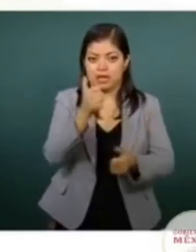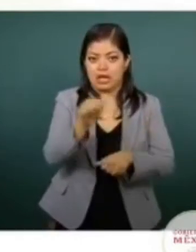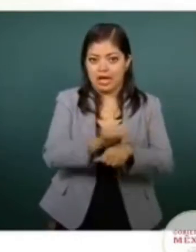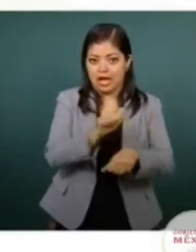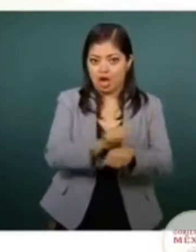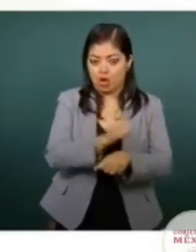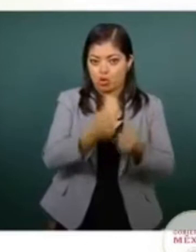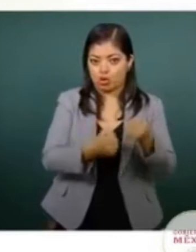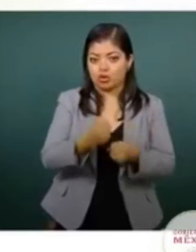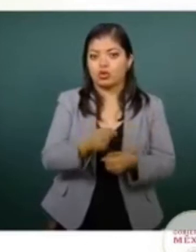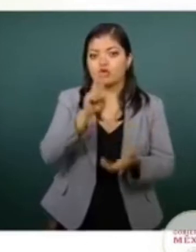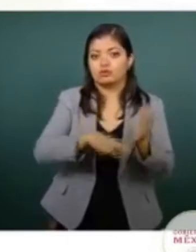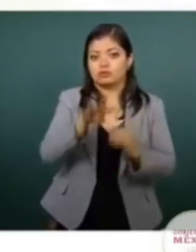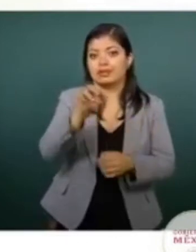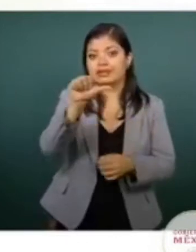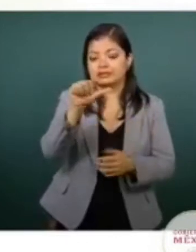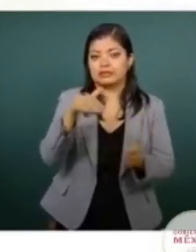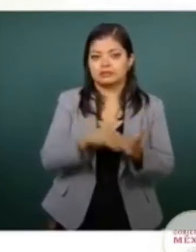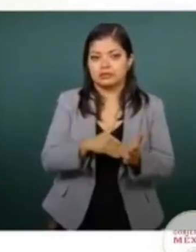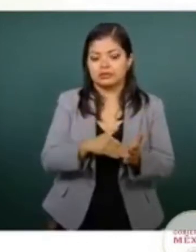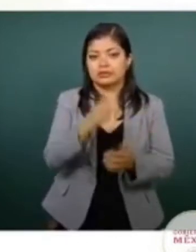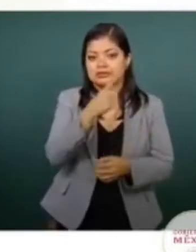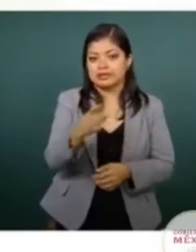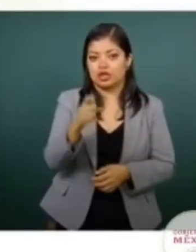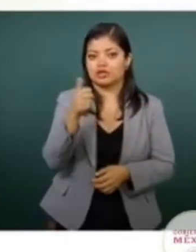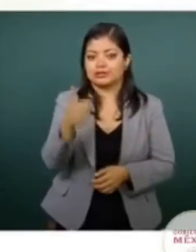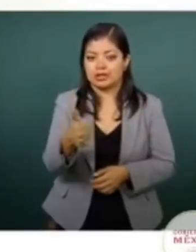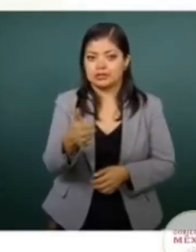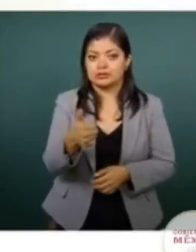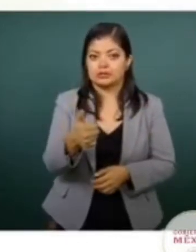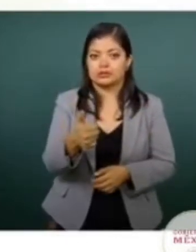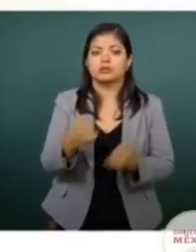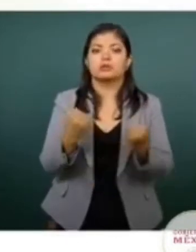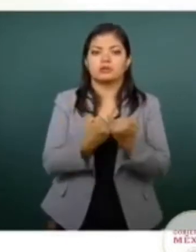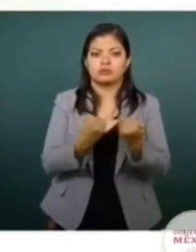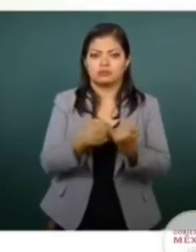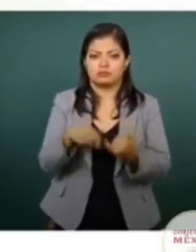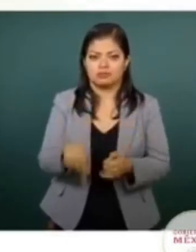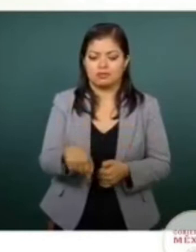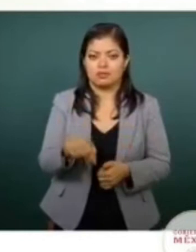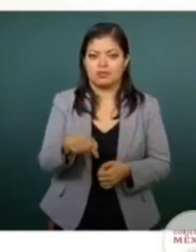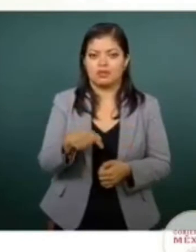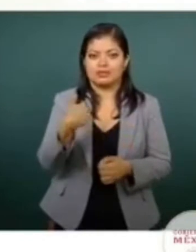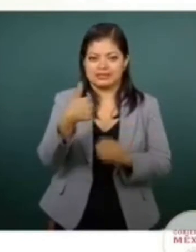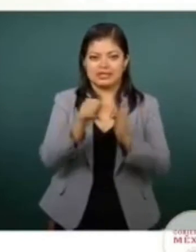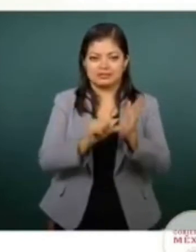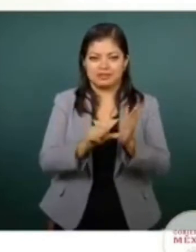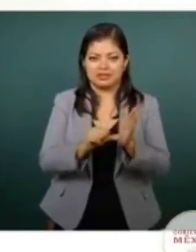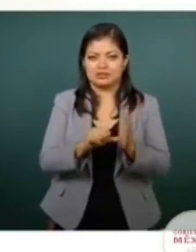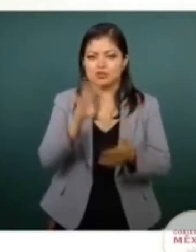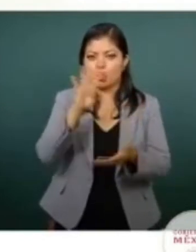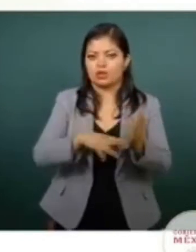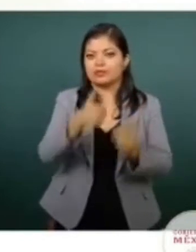2019, 16 mil 106. Y lo que va del año, seis meses de este año, cuatro mil